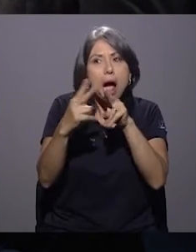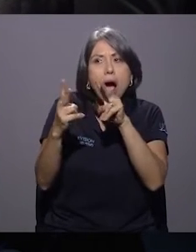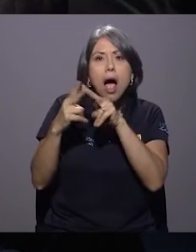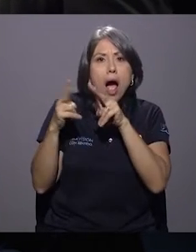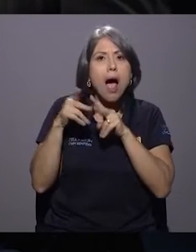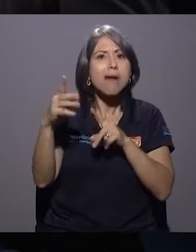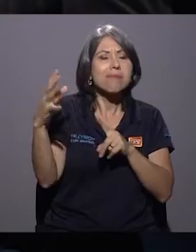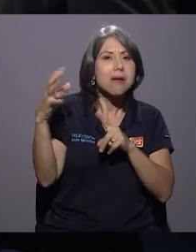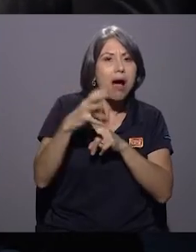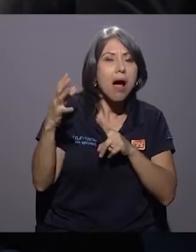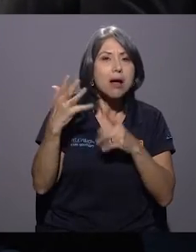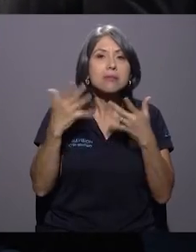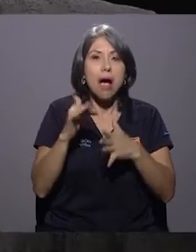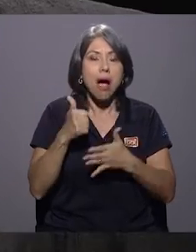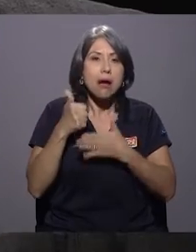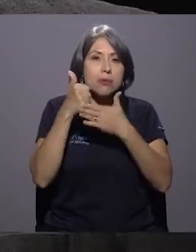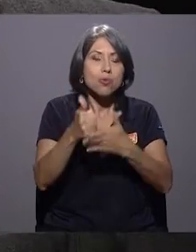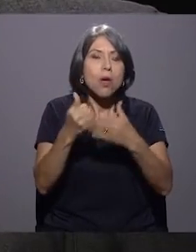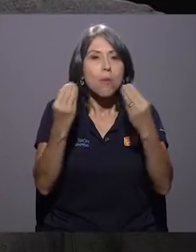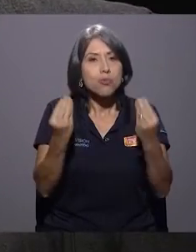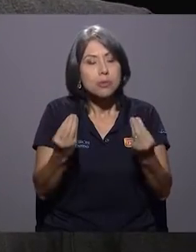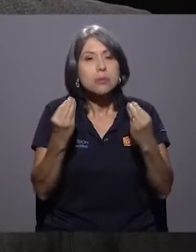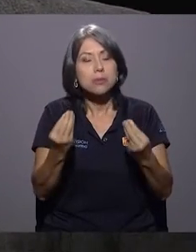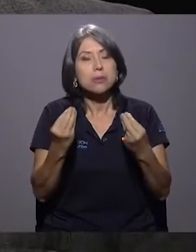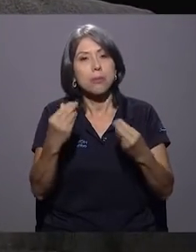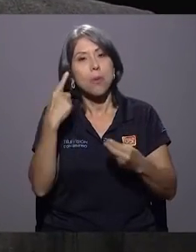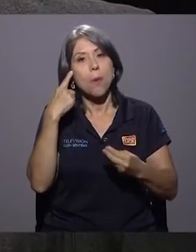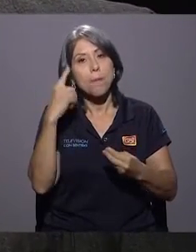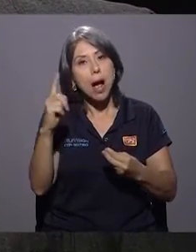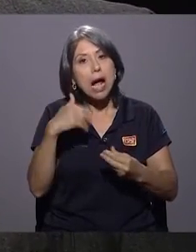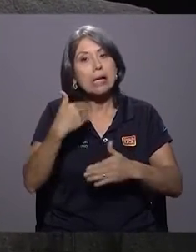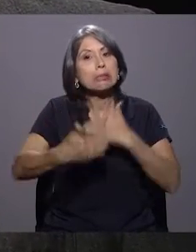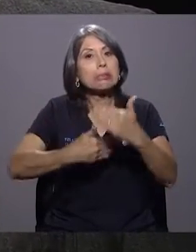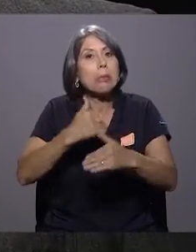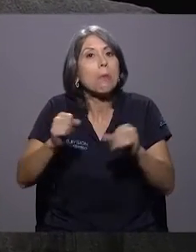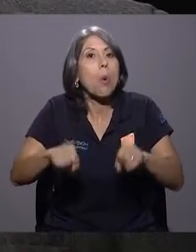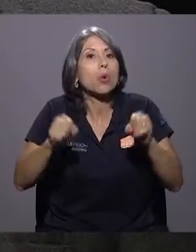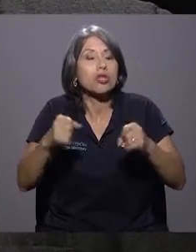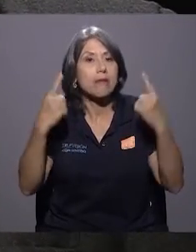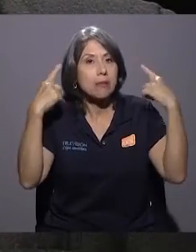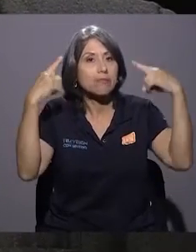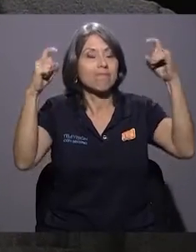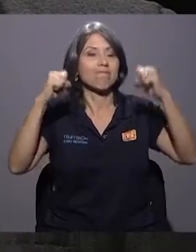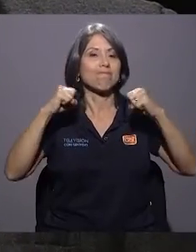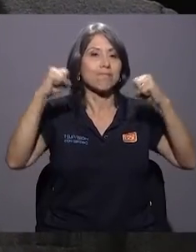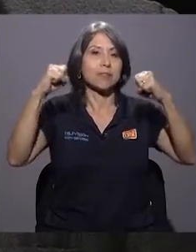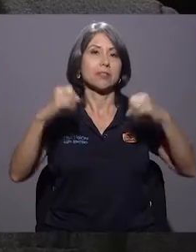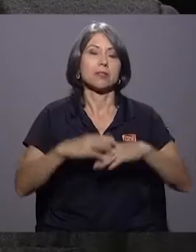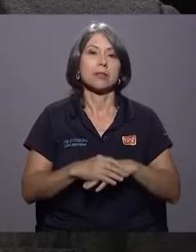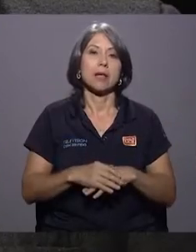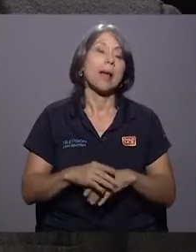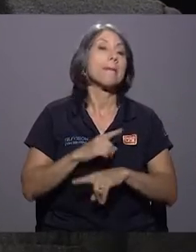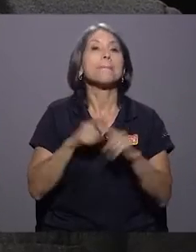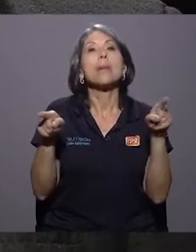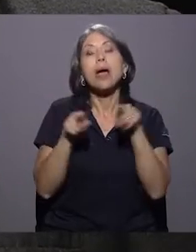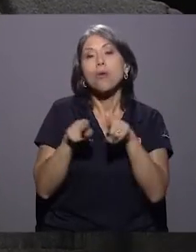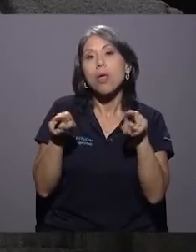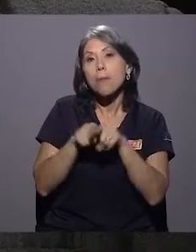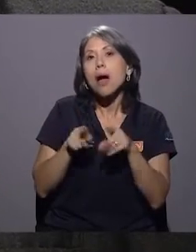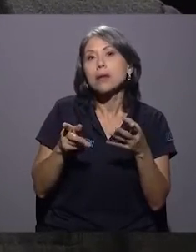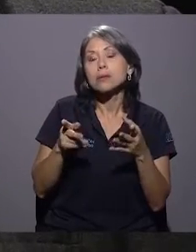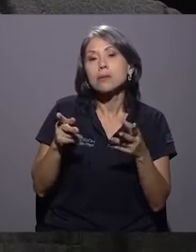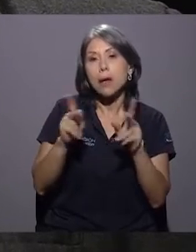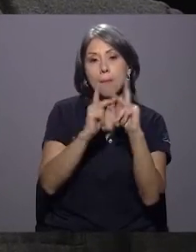Y ya eso ayuda muchísimo a ir potenciando un posible triunfo electoral. Pero además, obviamente, los